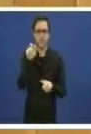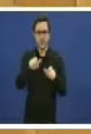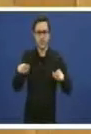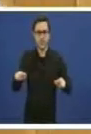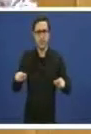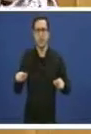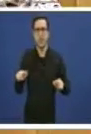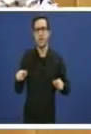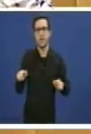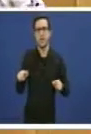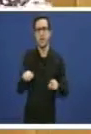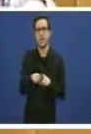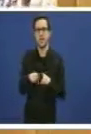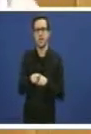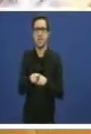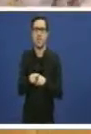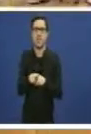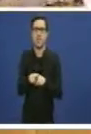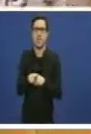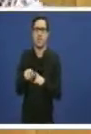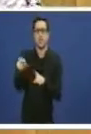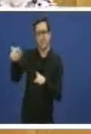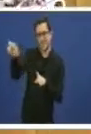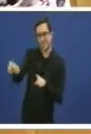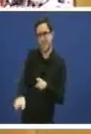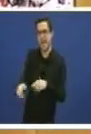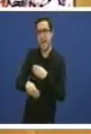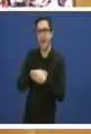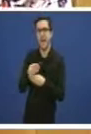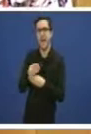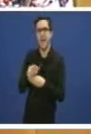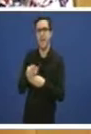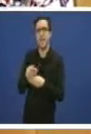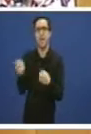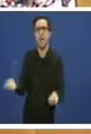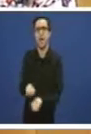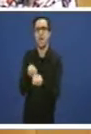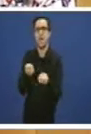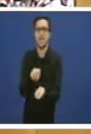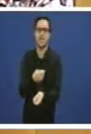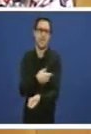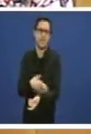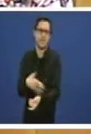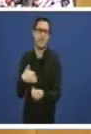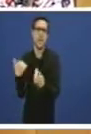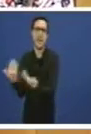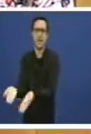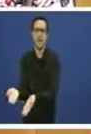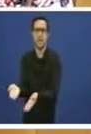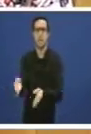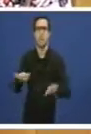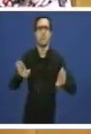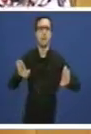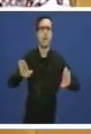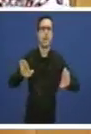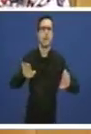contribuir doar órganos. Cando vostede fai unha campaña de doación de sangre, di menos os parados de longa duración e as